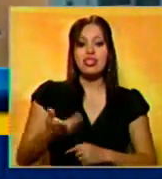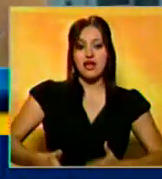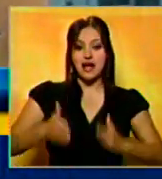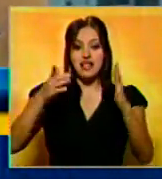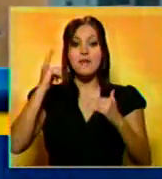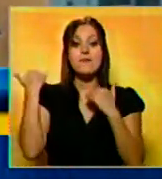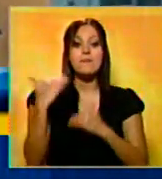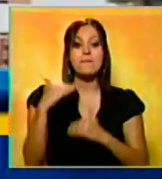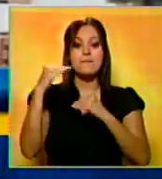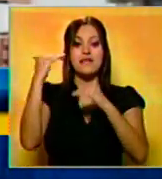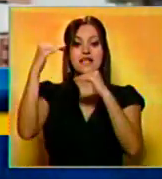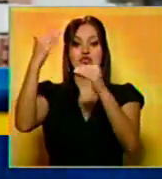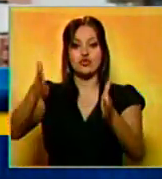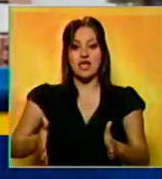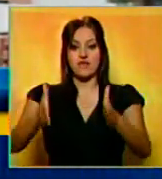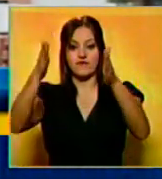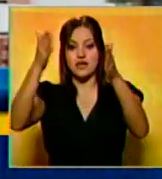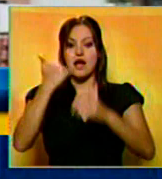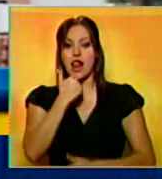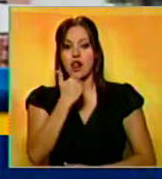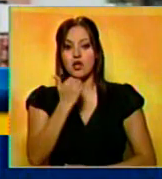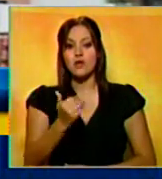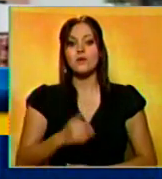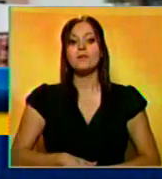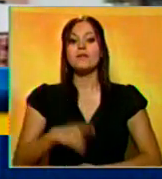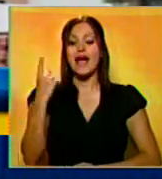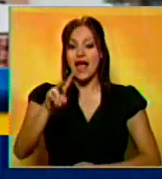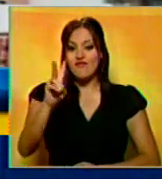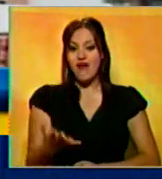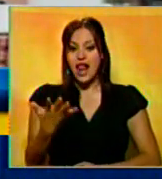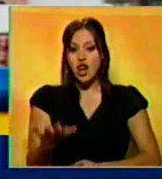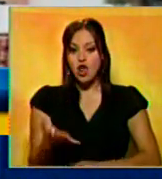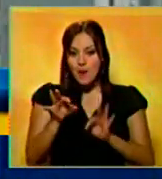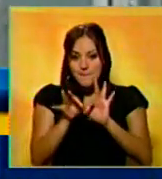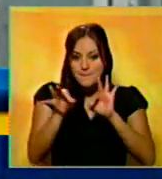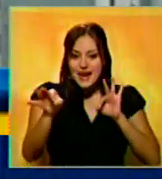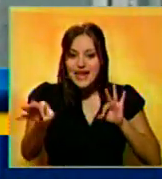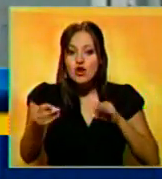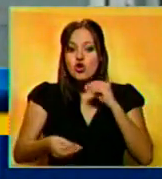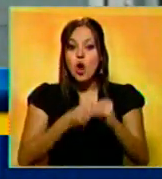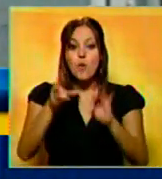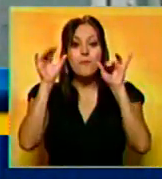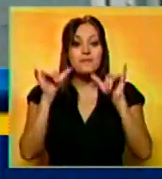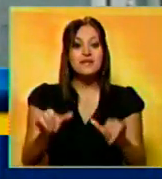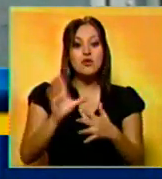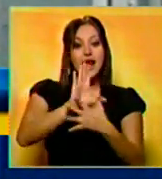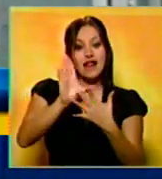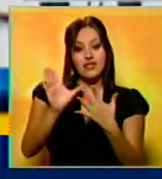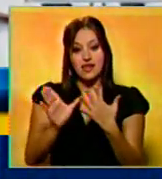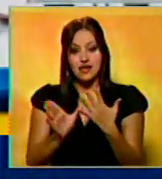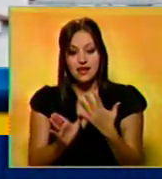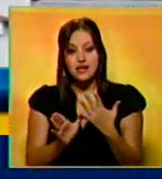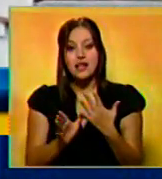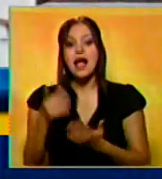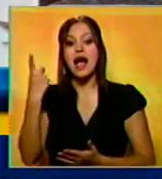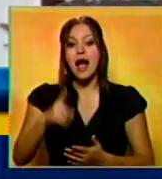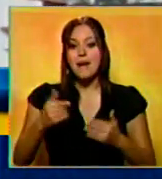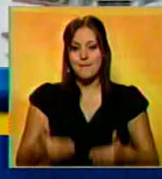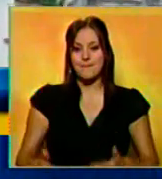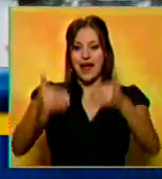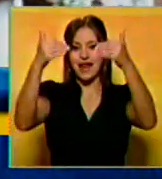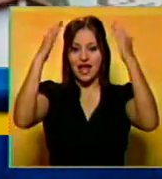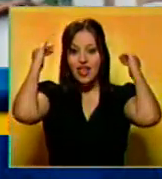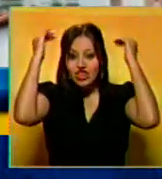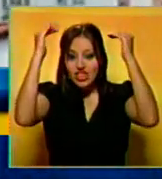pisos del inmueble. El valor por metro cuadrado se establece de acuerdo a las características del mismo. Entre ellas, las paredes, techos,